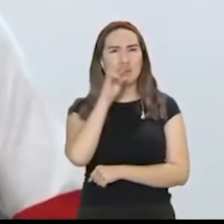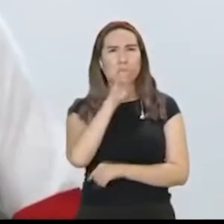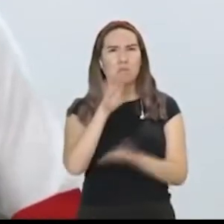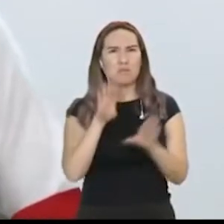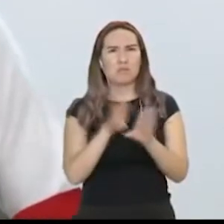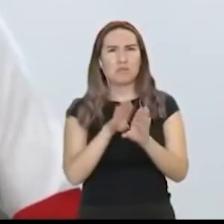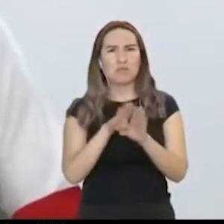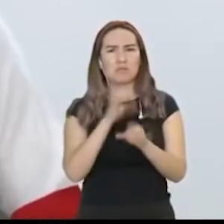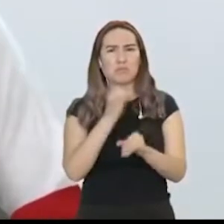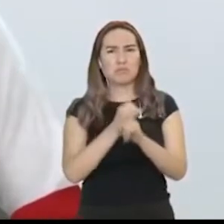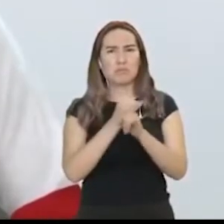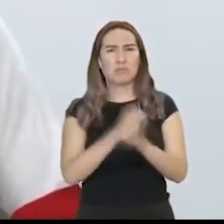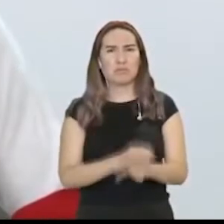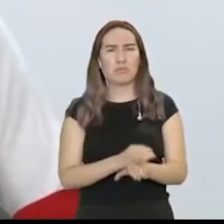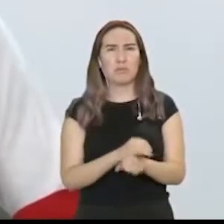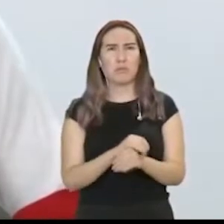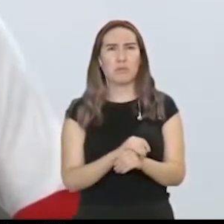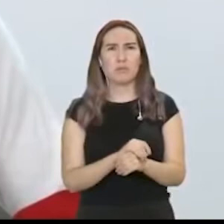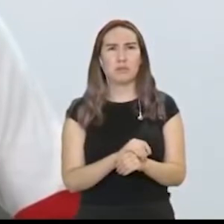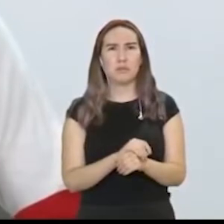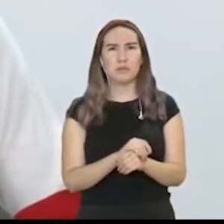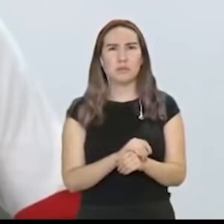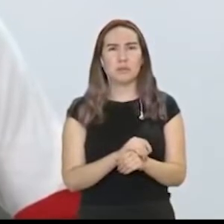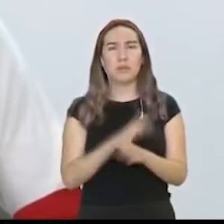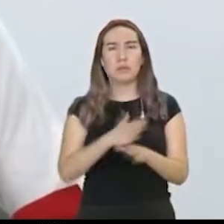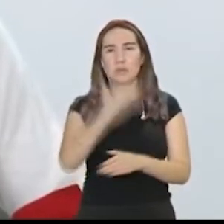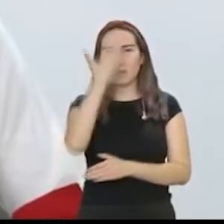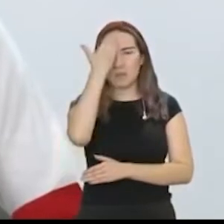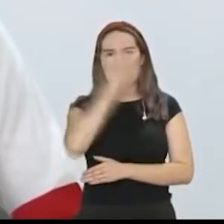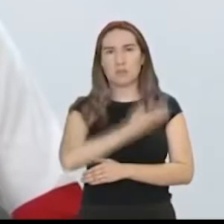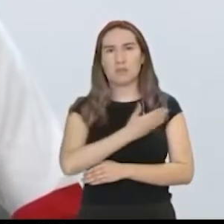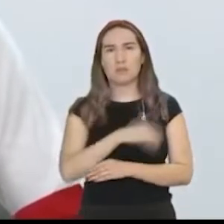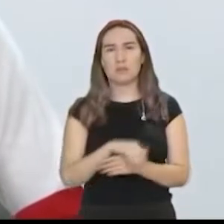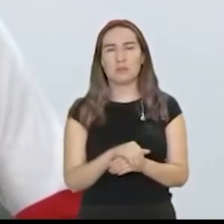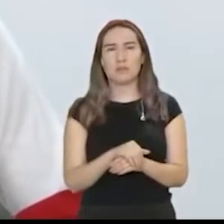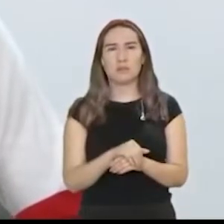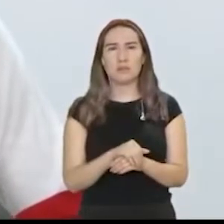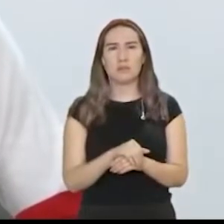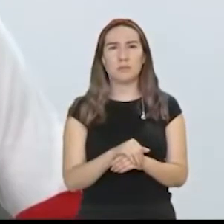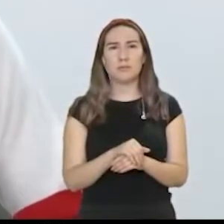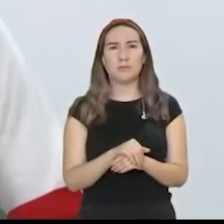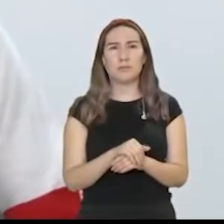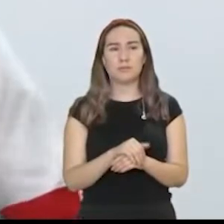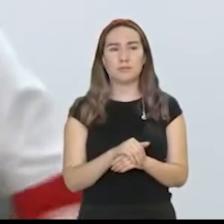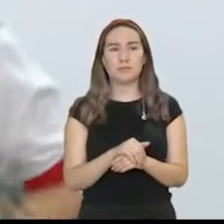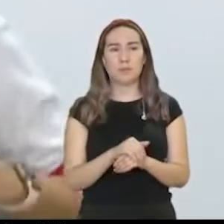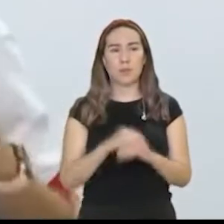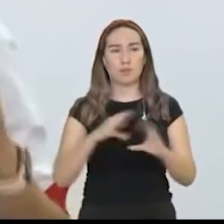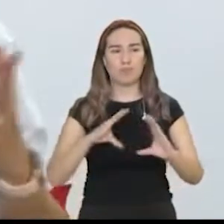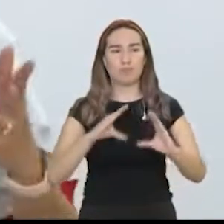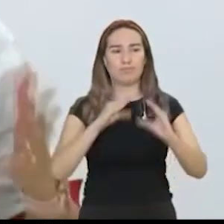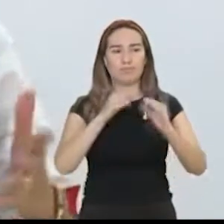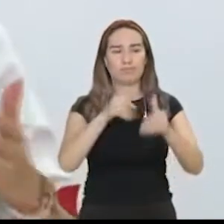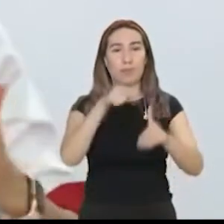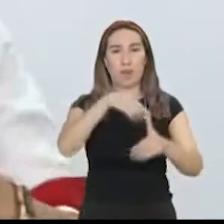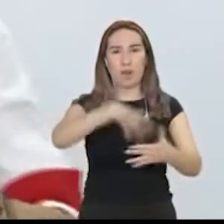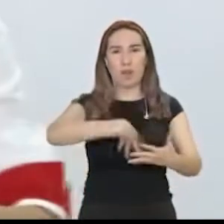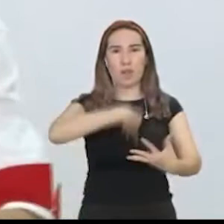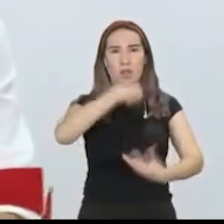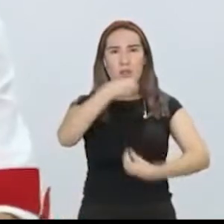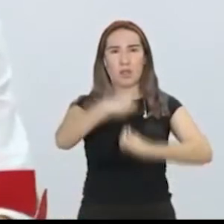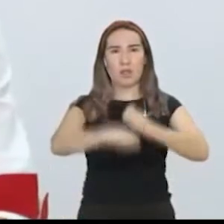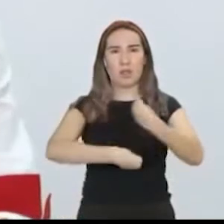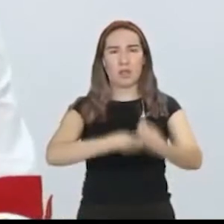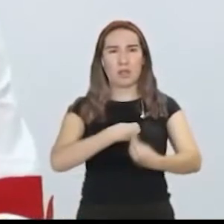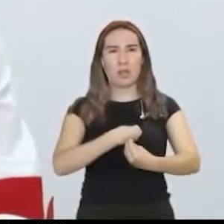replicando para poder hacer esta inmunidad de rebaño y están invitando gente que ya tuvo la enfermedad,